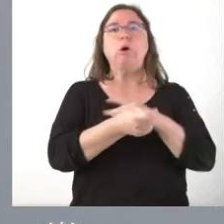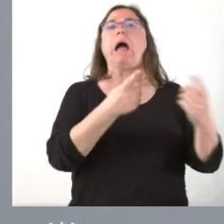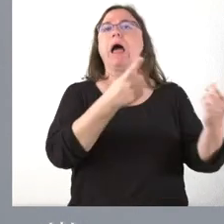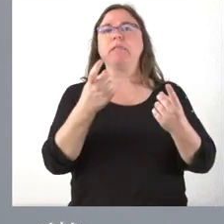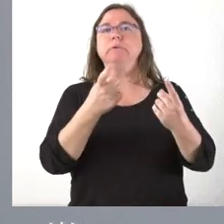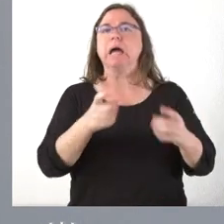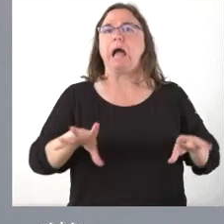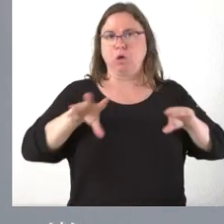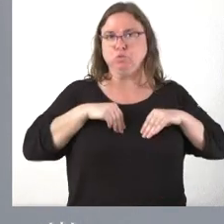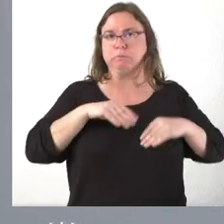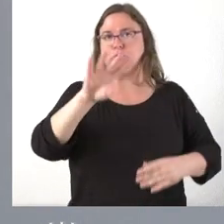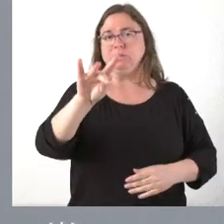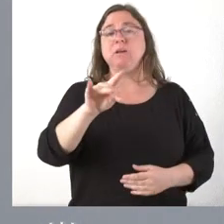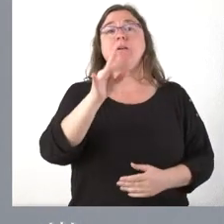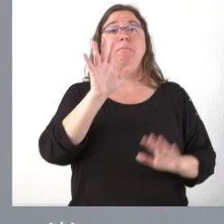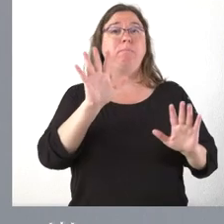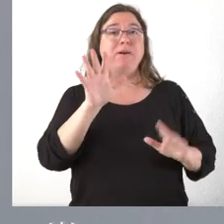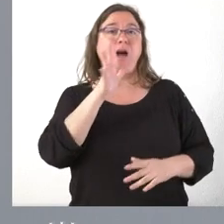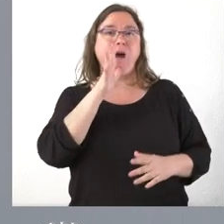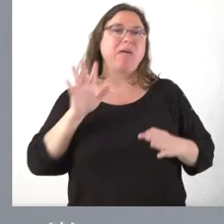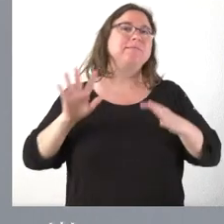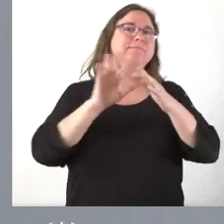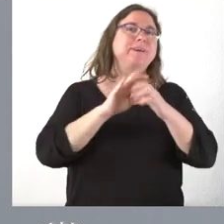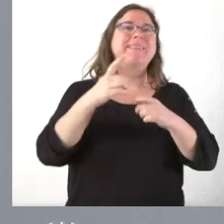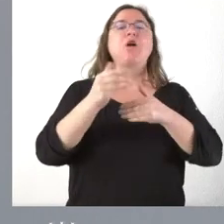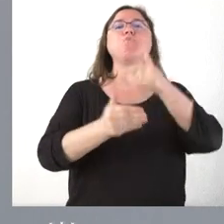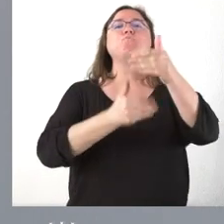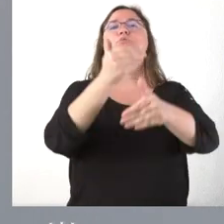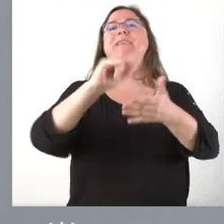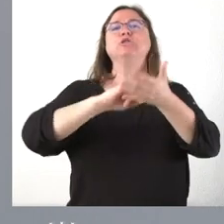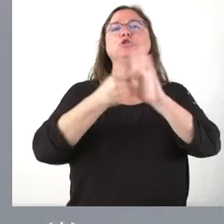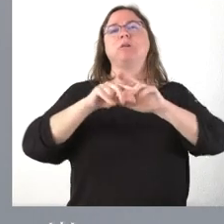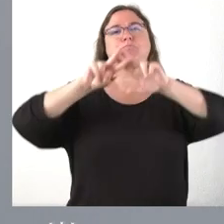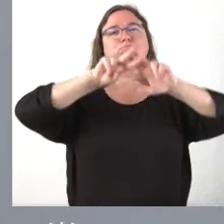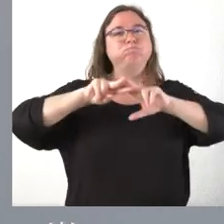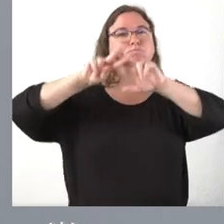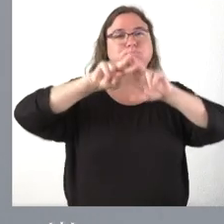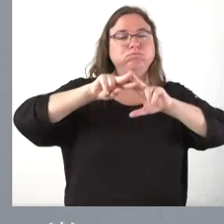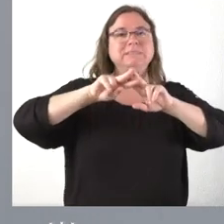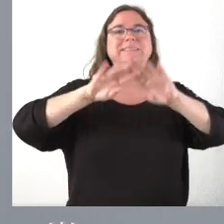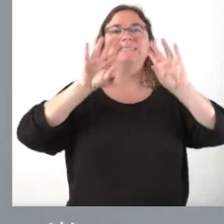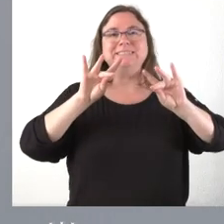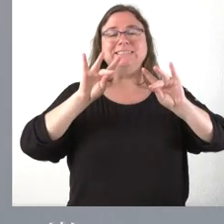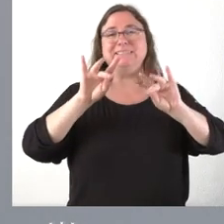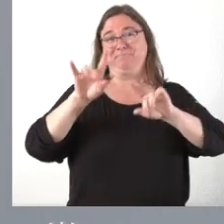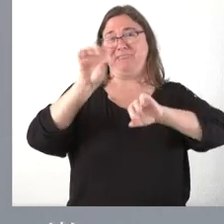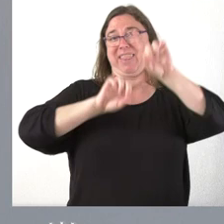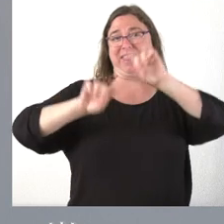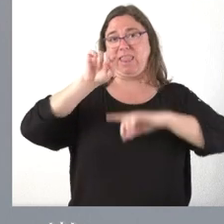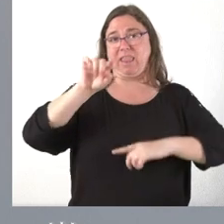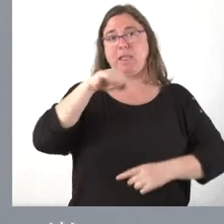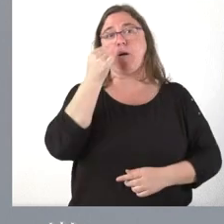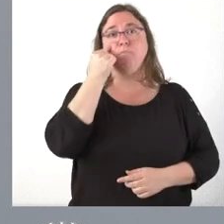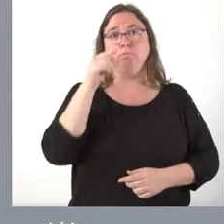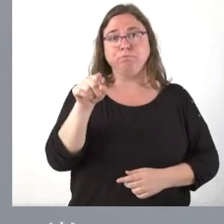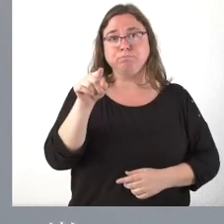la asumiríamos. Lo que ahora corresponde es que haya un proceso técnico de analizar si realmente estas incidencias que se han detectado